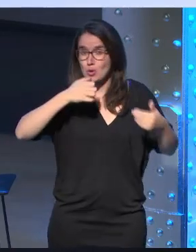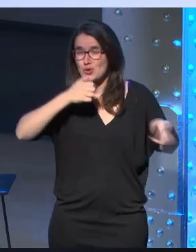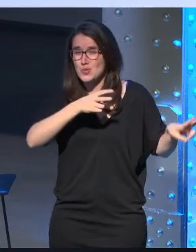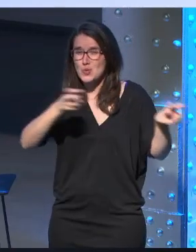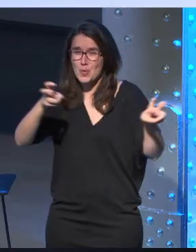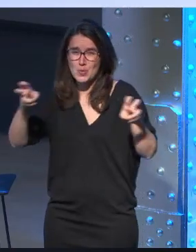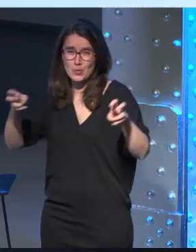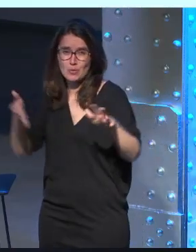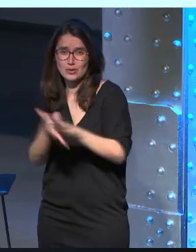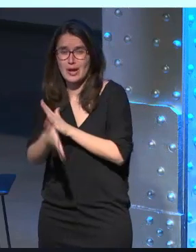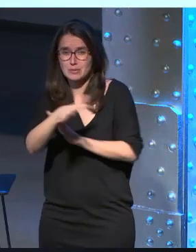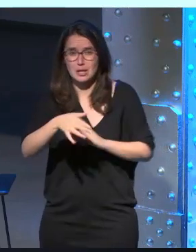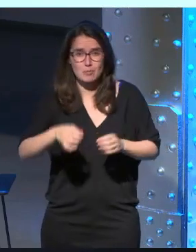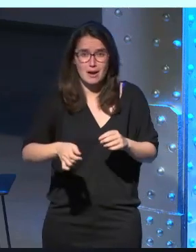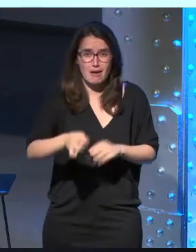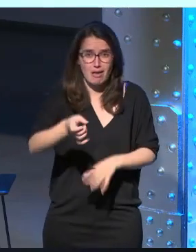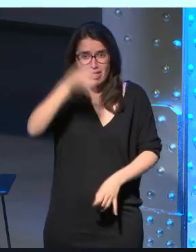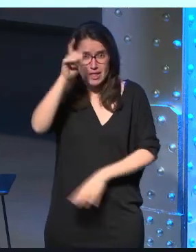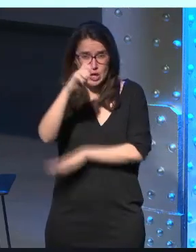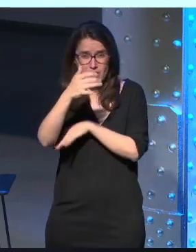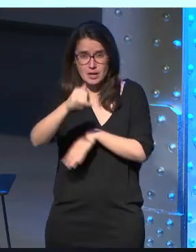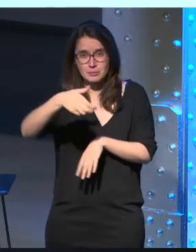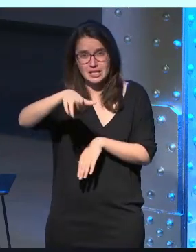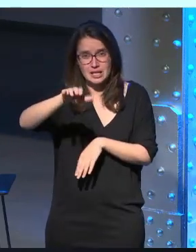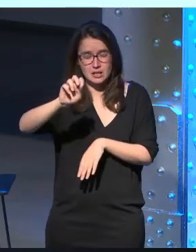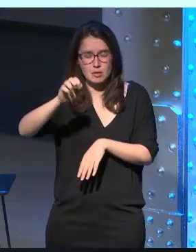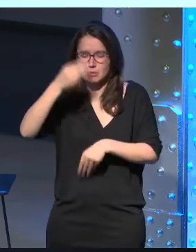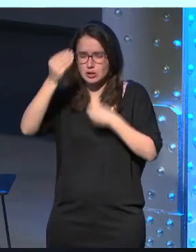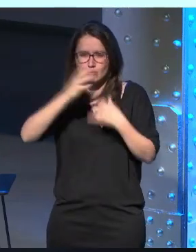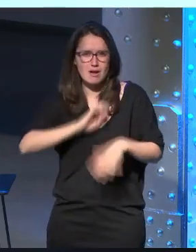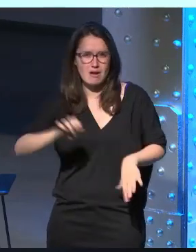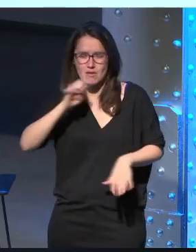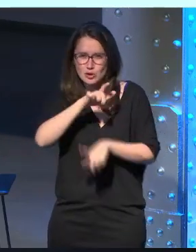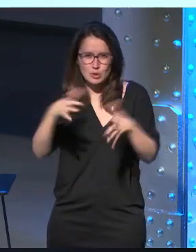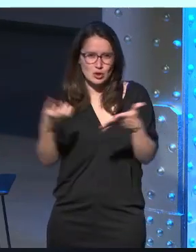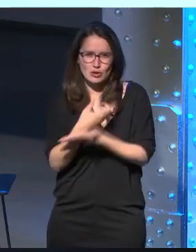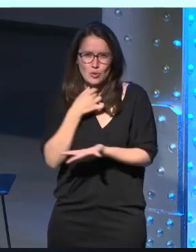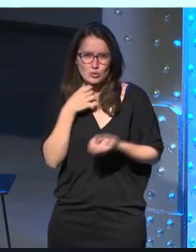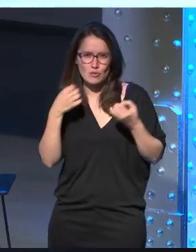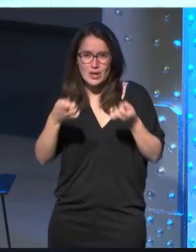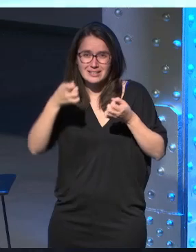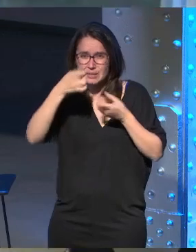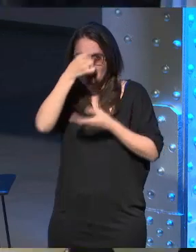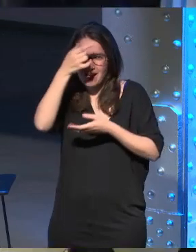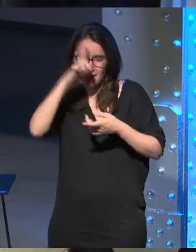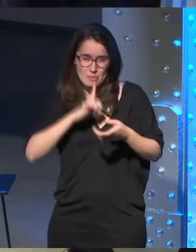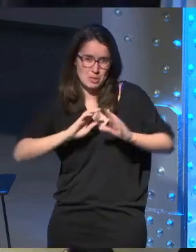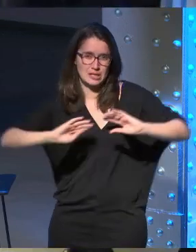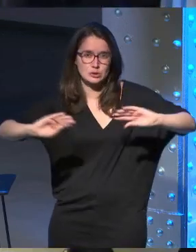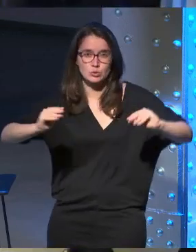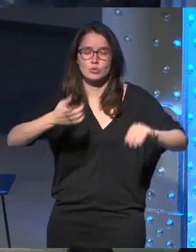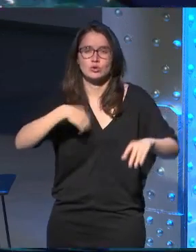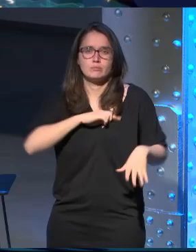muchísimo espacio para innovar Melita creo que es preciosa todo el mundo creo que le gusta mucho la estética nosotros creíamos mucho